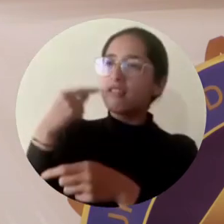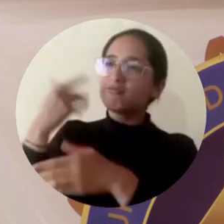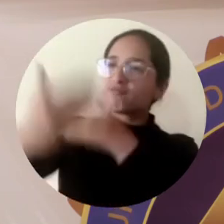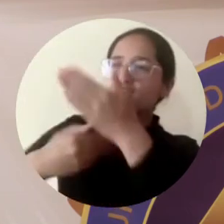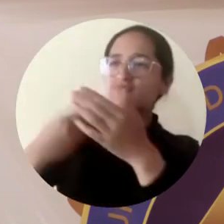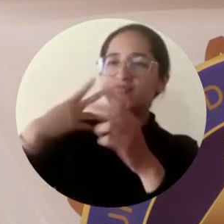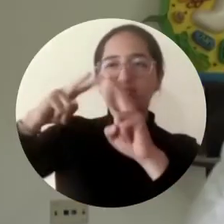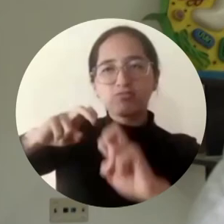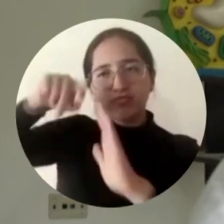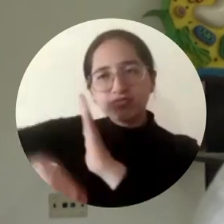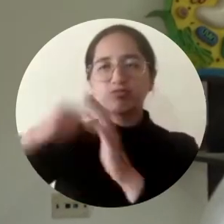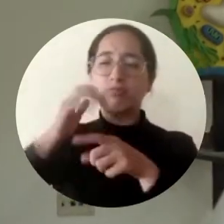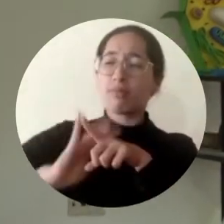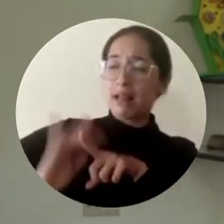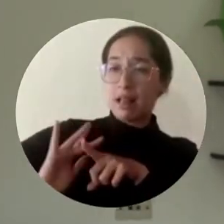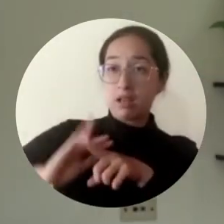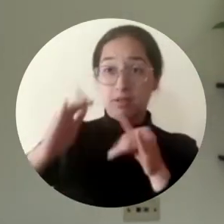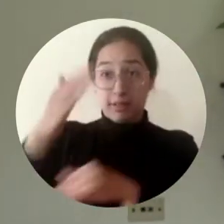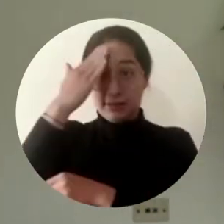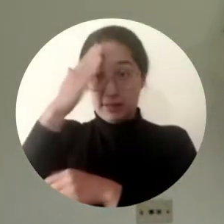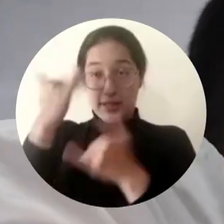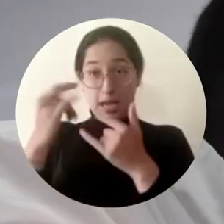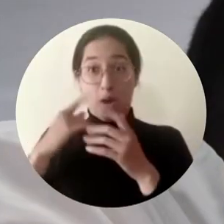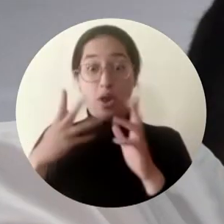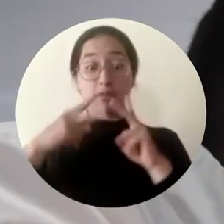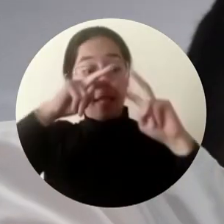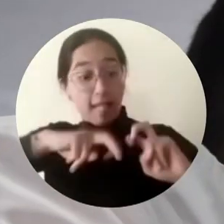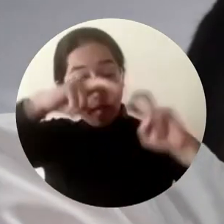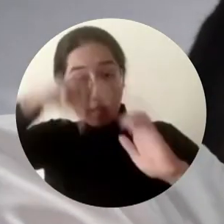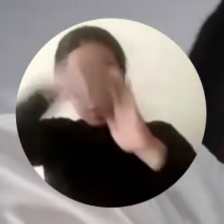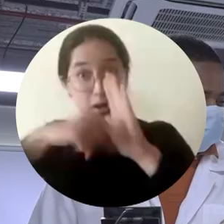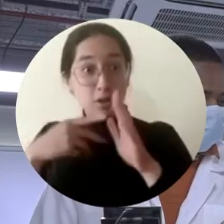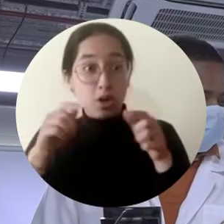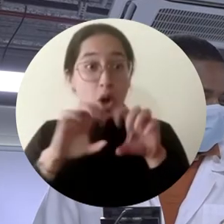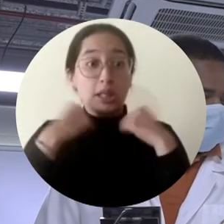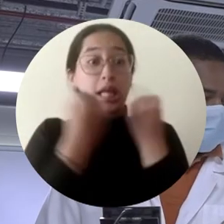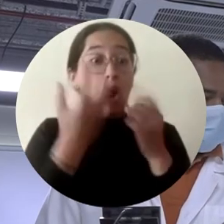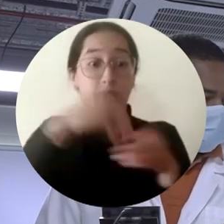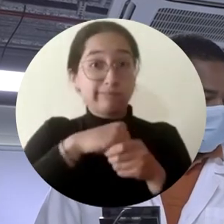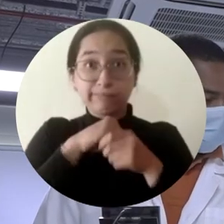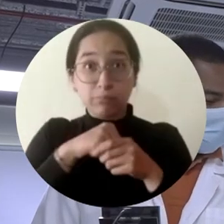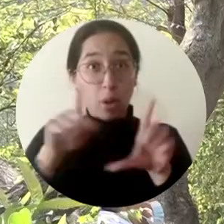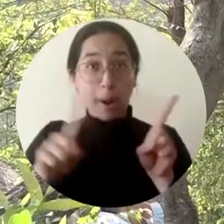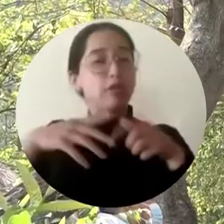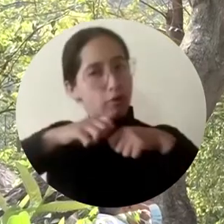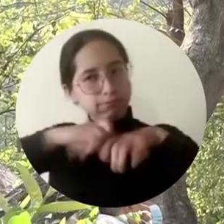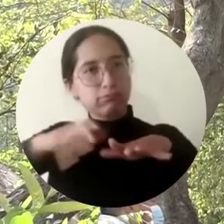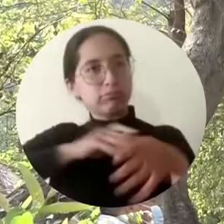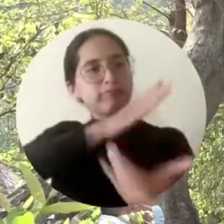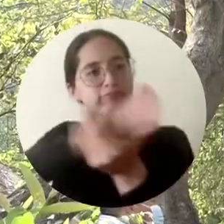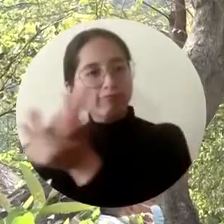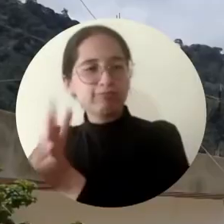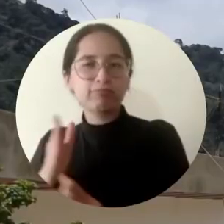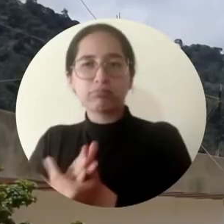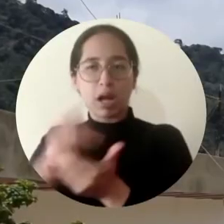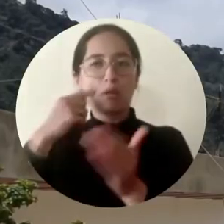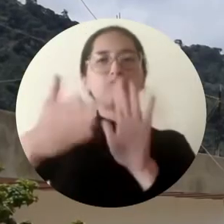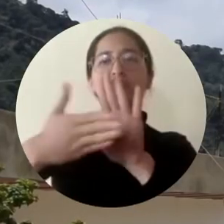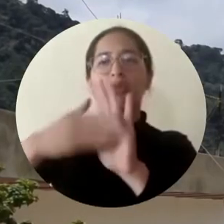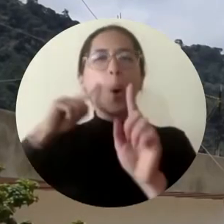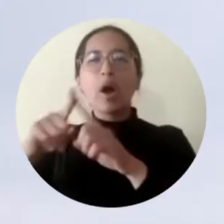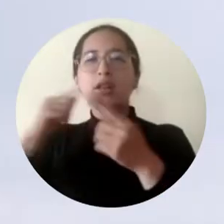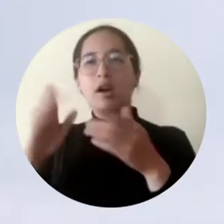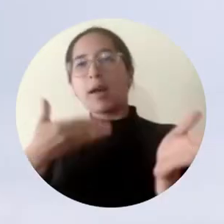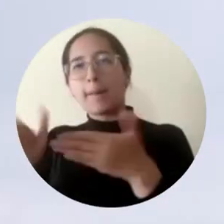investigación aplicada. De esta forma, las investigaciones ya no estarán confinadas en laboratorios y se extenderán al territorio como lo